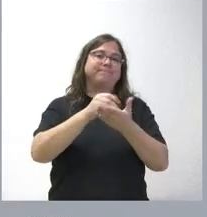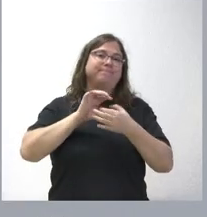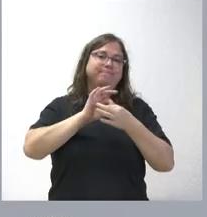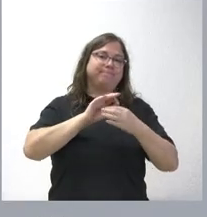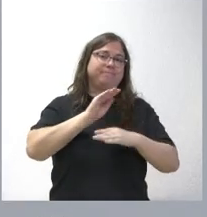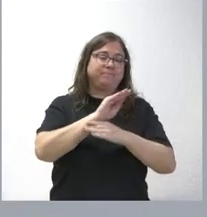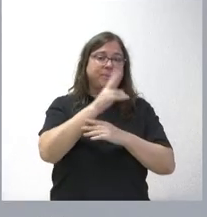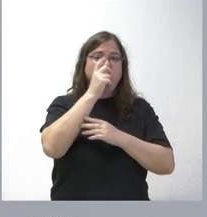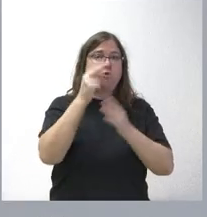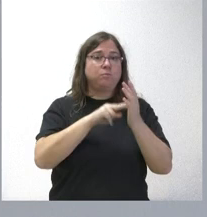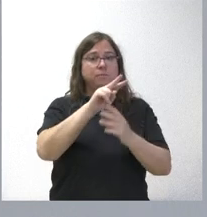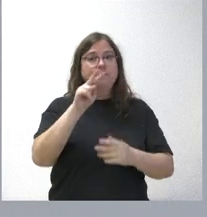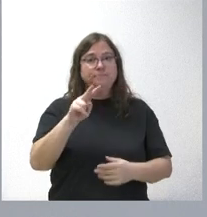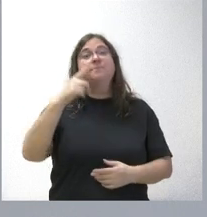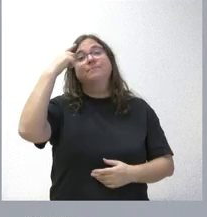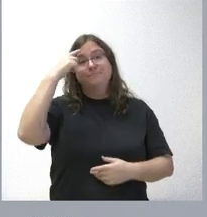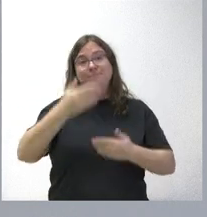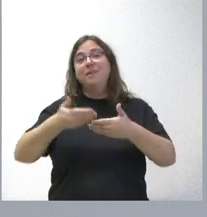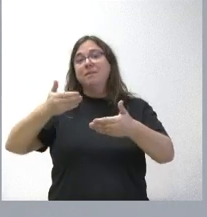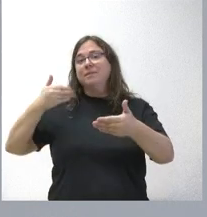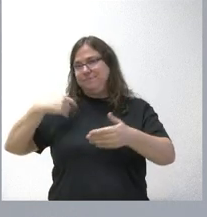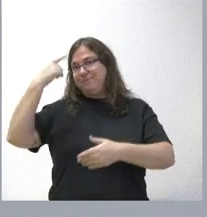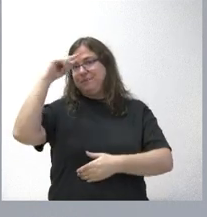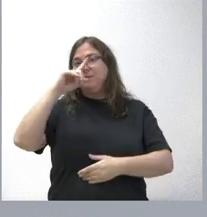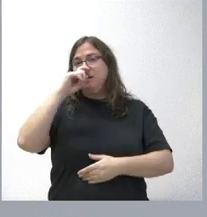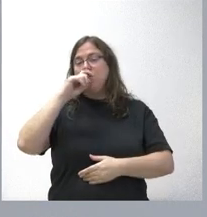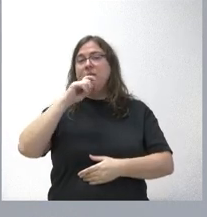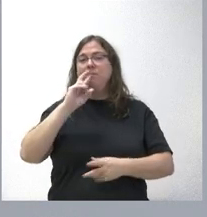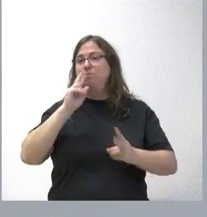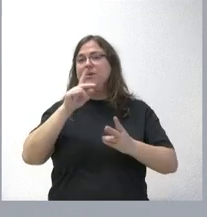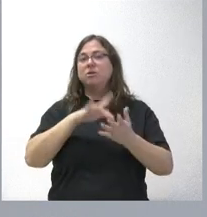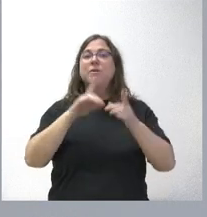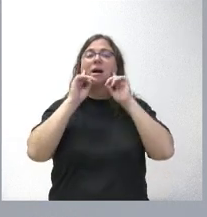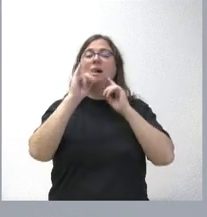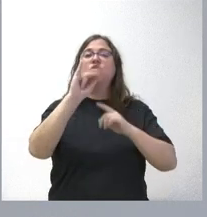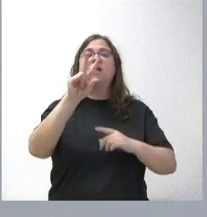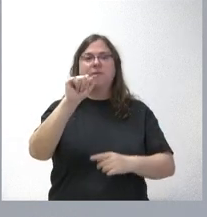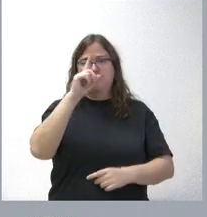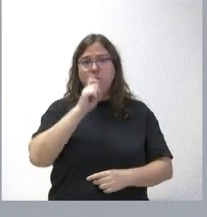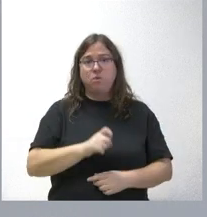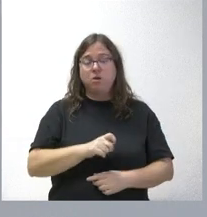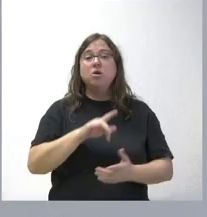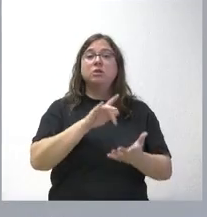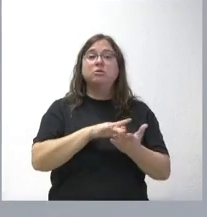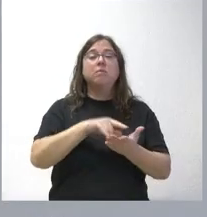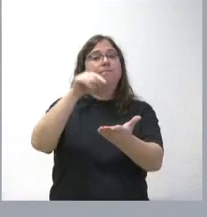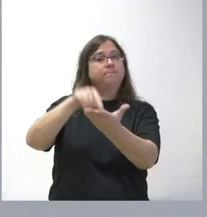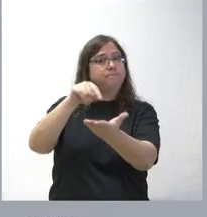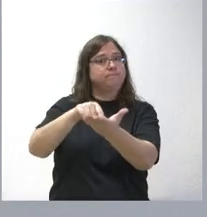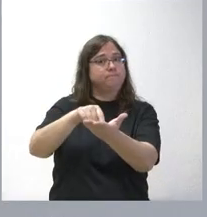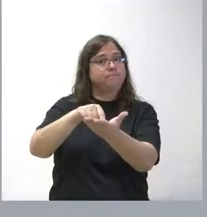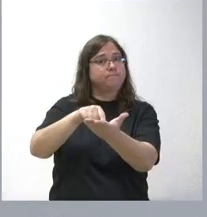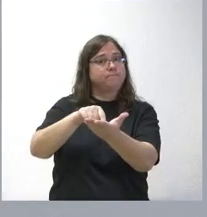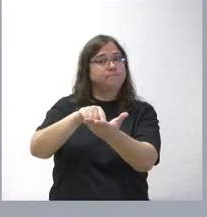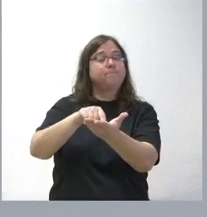Pero sí sabemos cómo ha reaccionado en casos precedentes. Recordamos la reacción ante el caso del IVA, por ejemplo. Presentamos un requerimiento, el